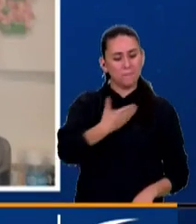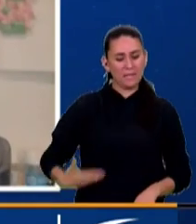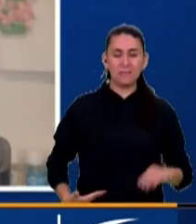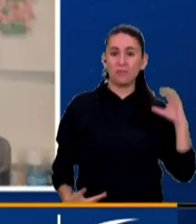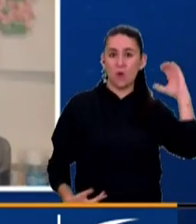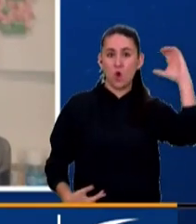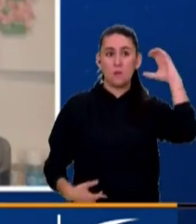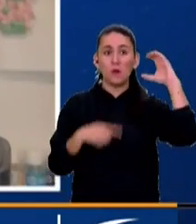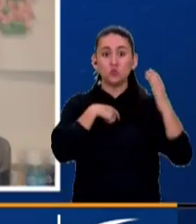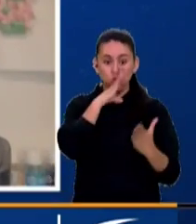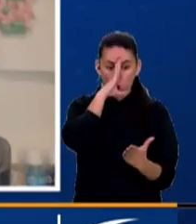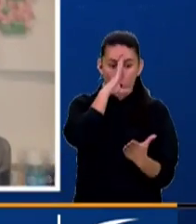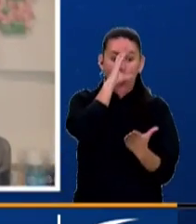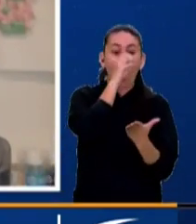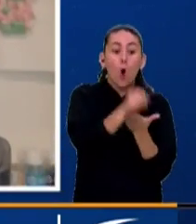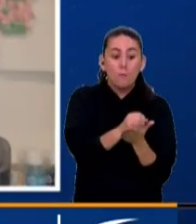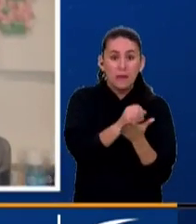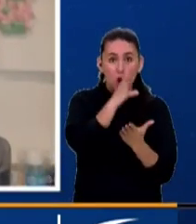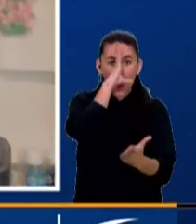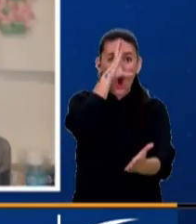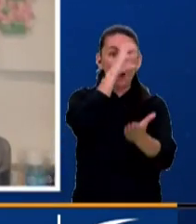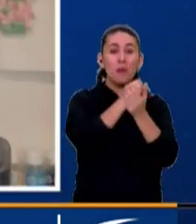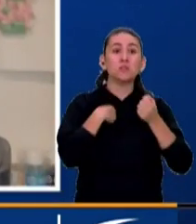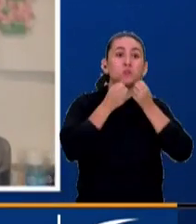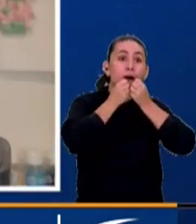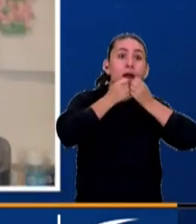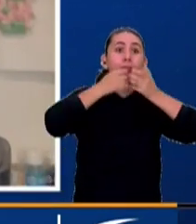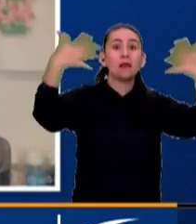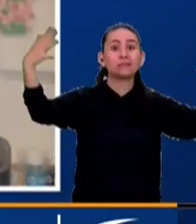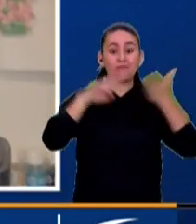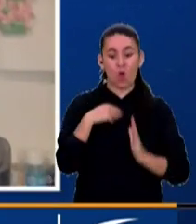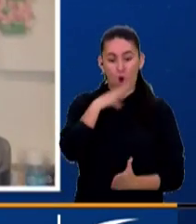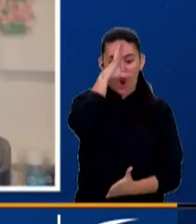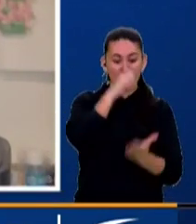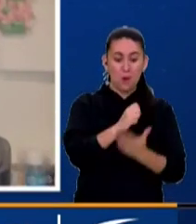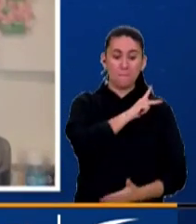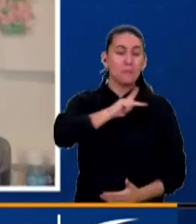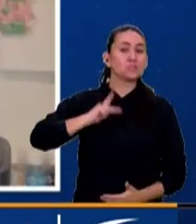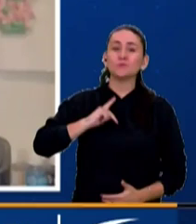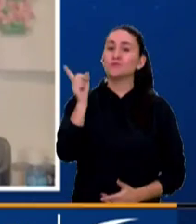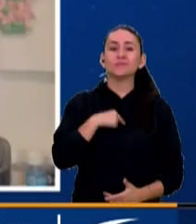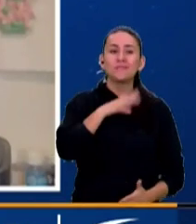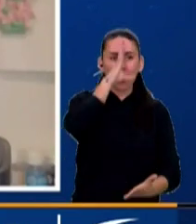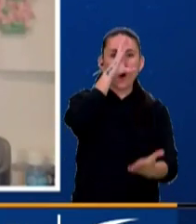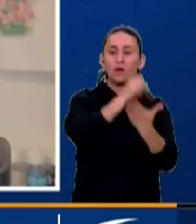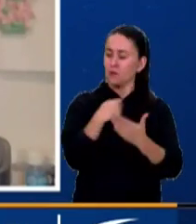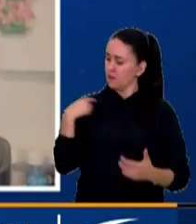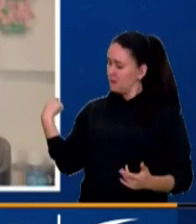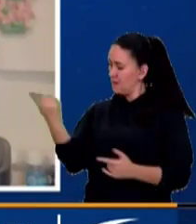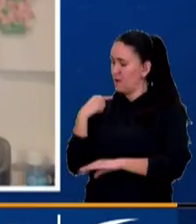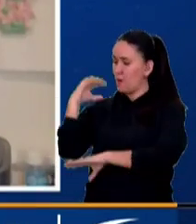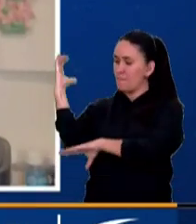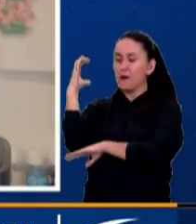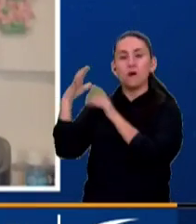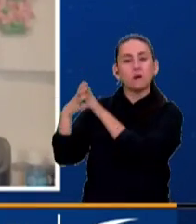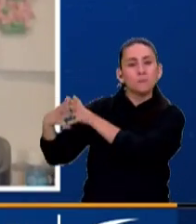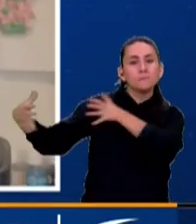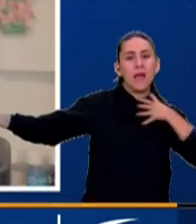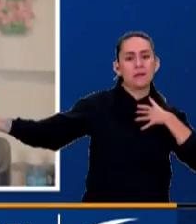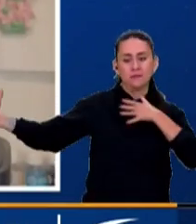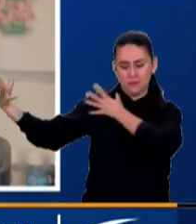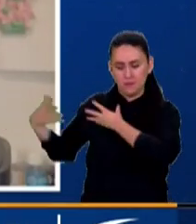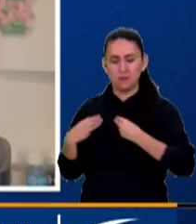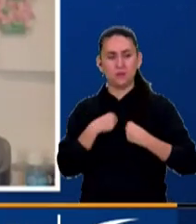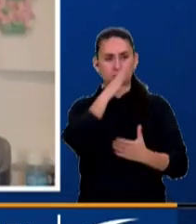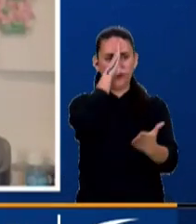cada vez que opina, lo hace en nombre de 50 millones de colombianos. No solamente en nombre de sus adeptos políticos o de